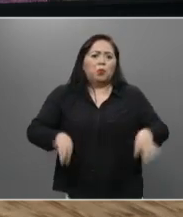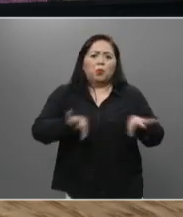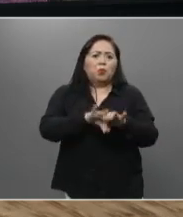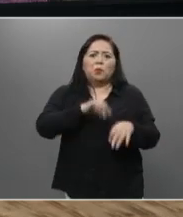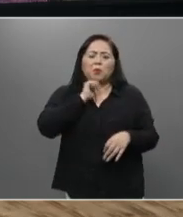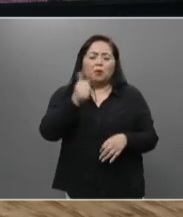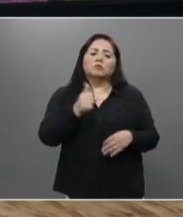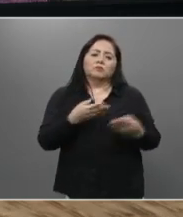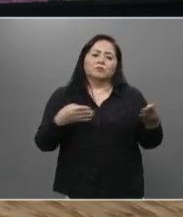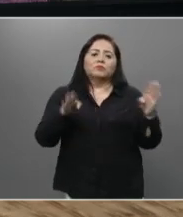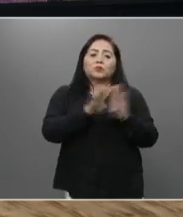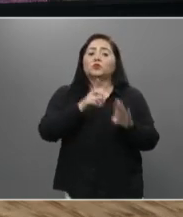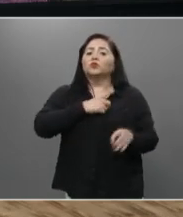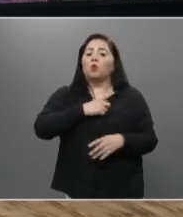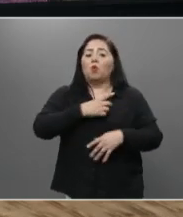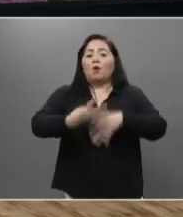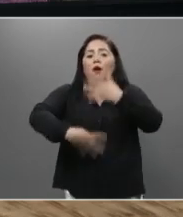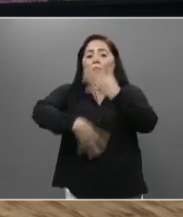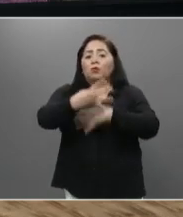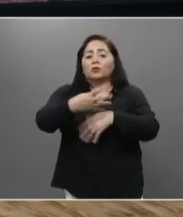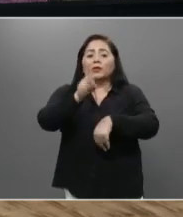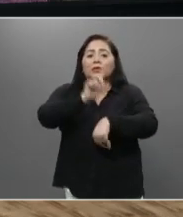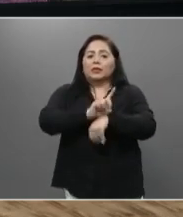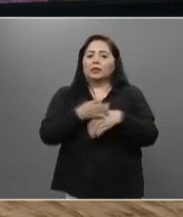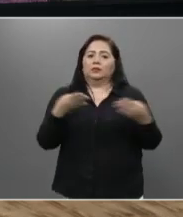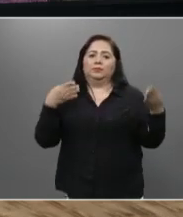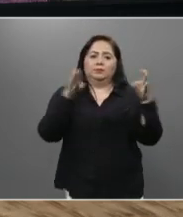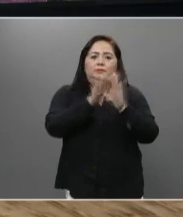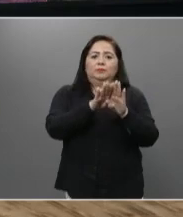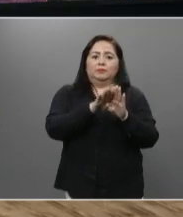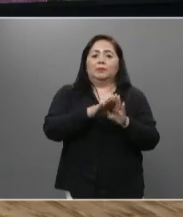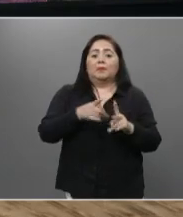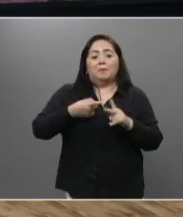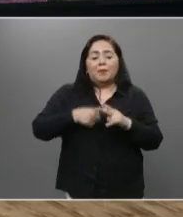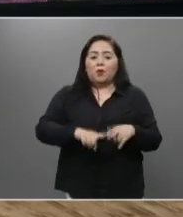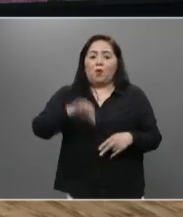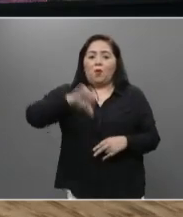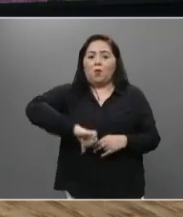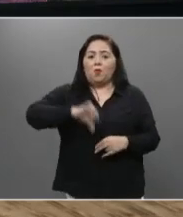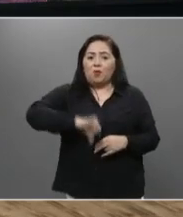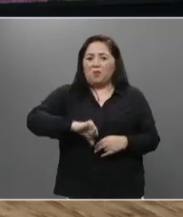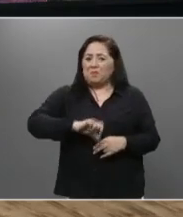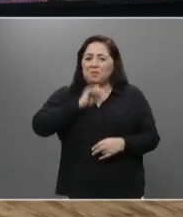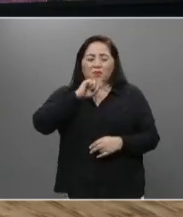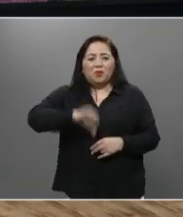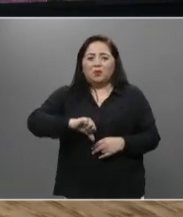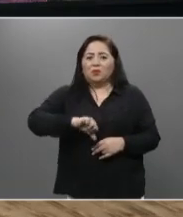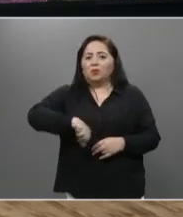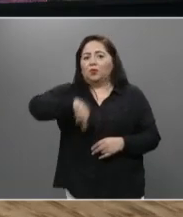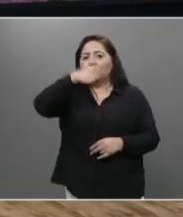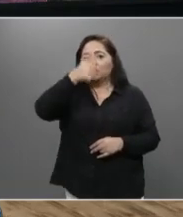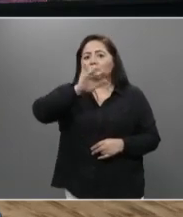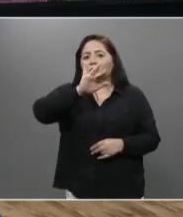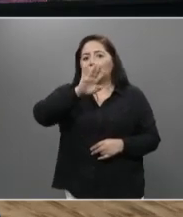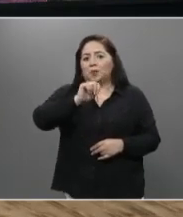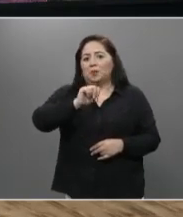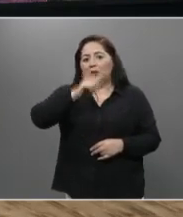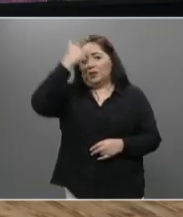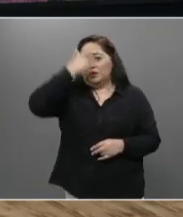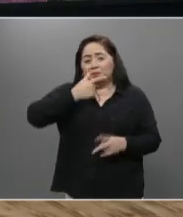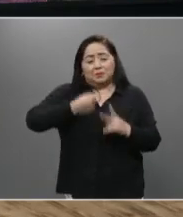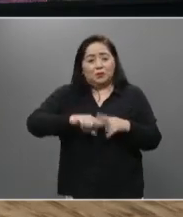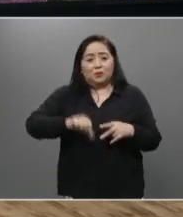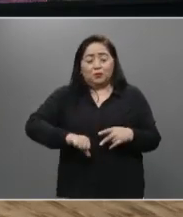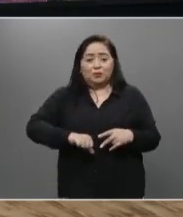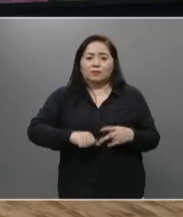y van a estar al menos 14 días cerrados a partir de hoy, hoy mismo a las 11.59 de la